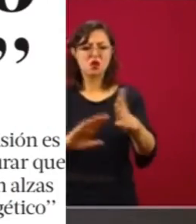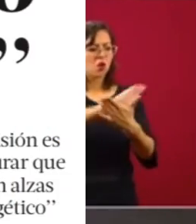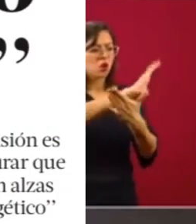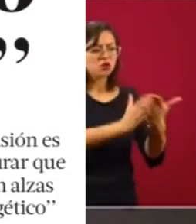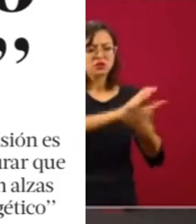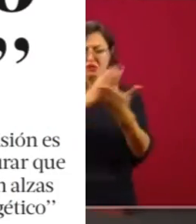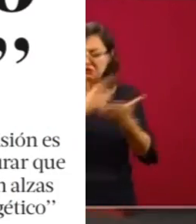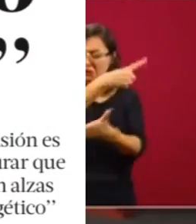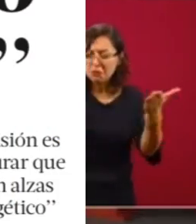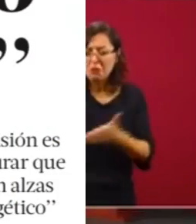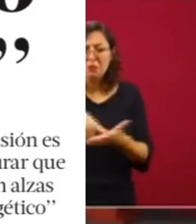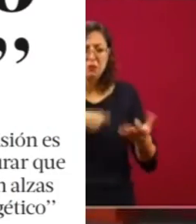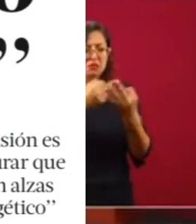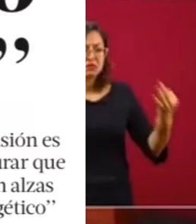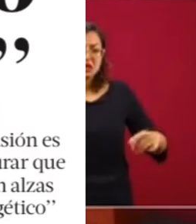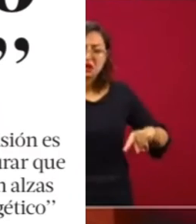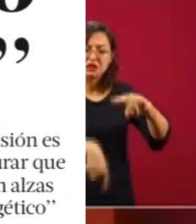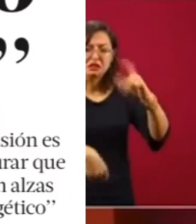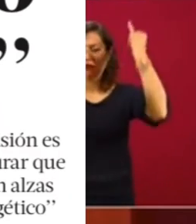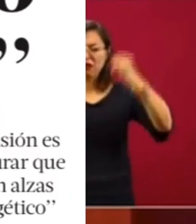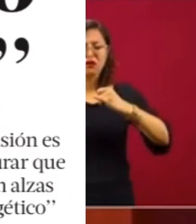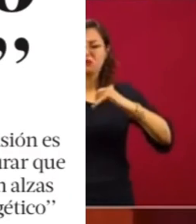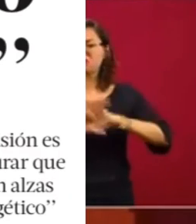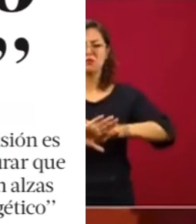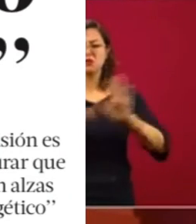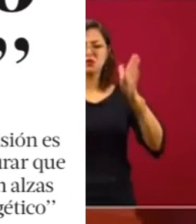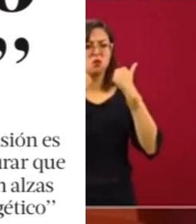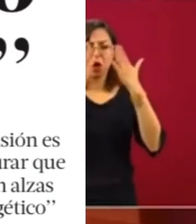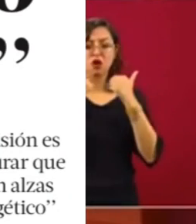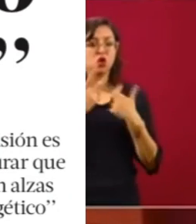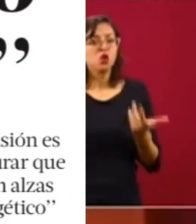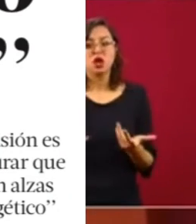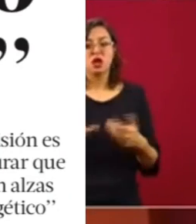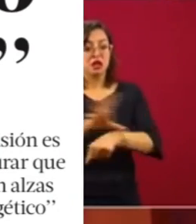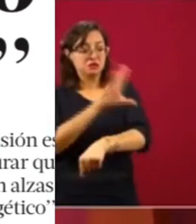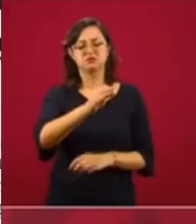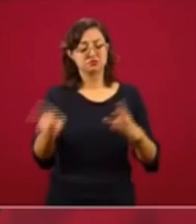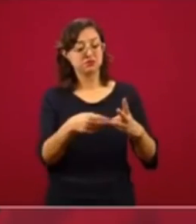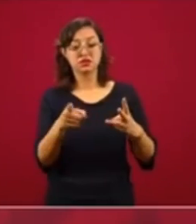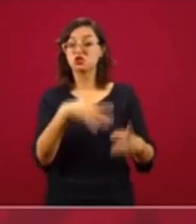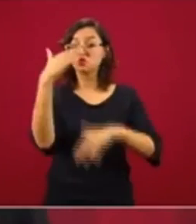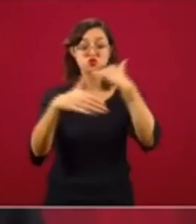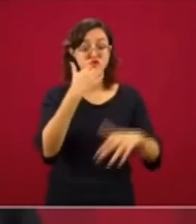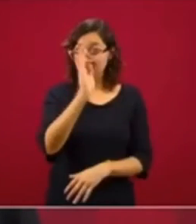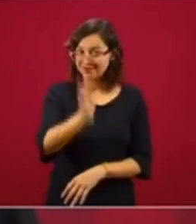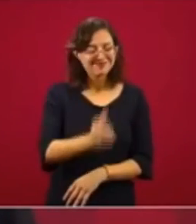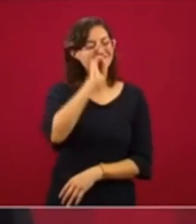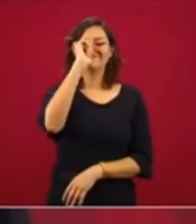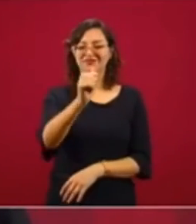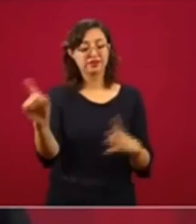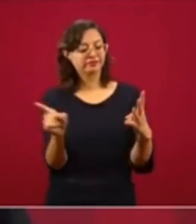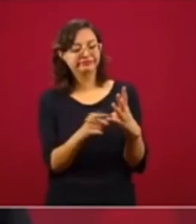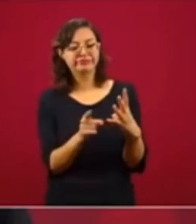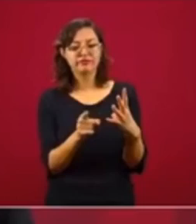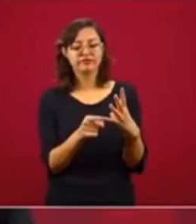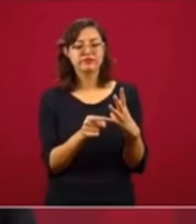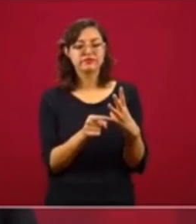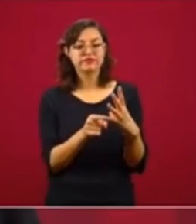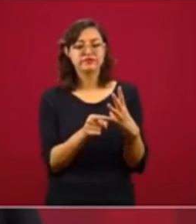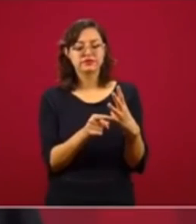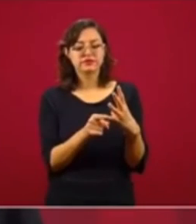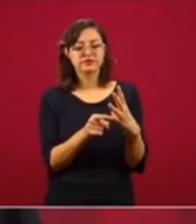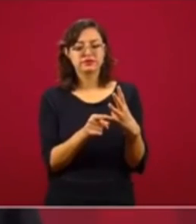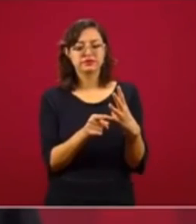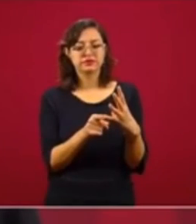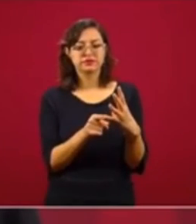no hay expropiaciones, no hay estatismo, no hay nacionalización de la industria eléctrica. Y cuatro, vamos a